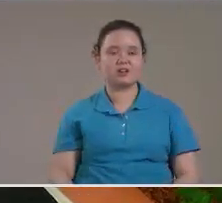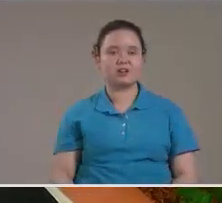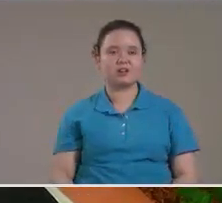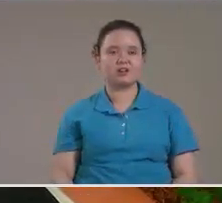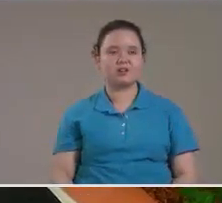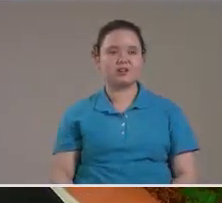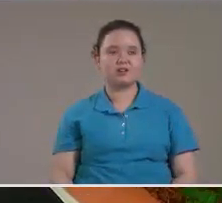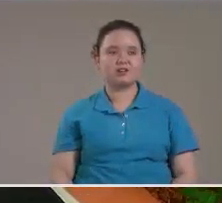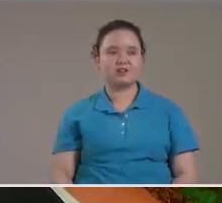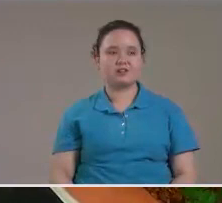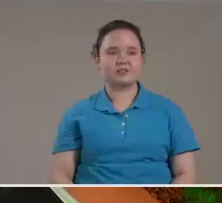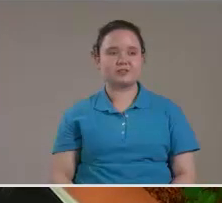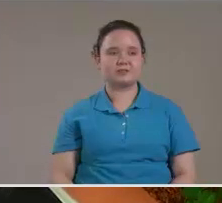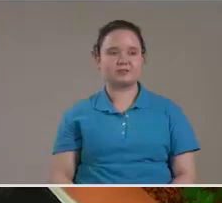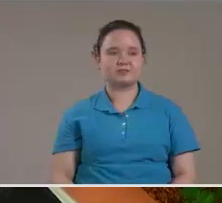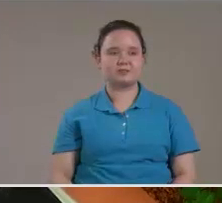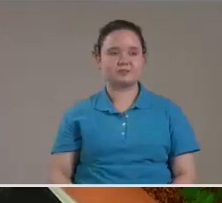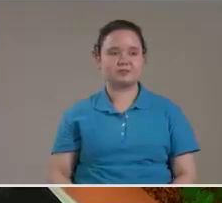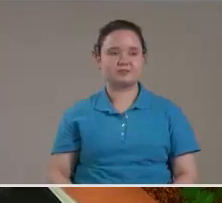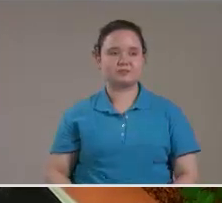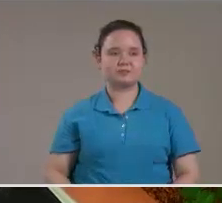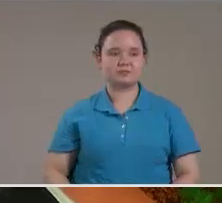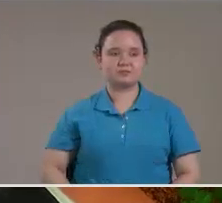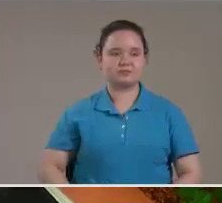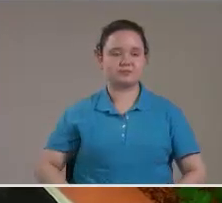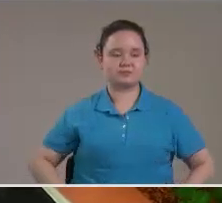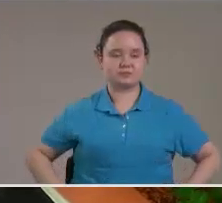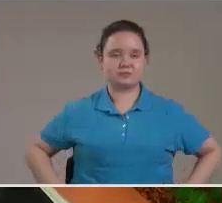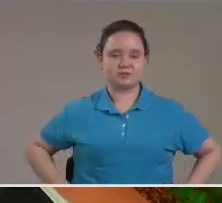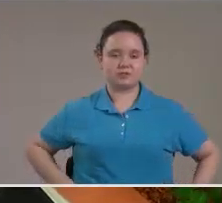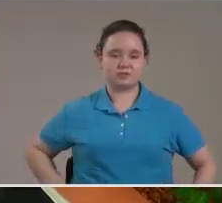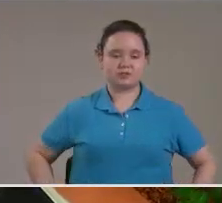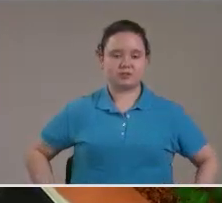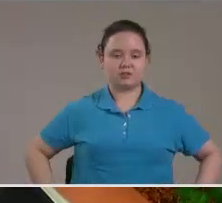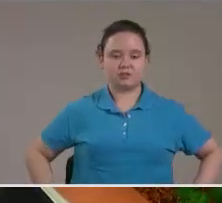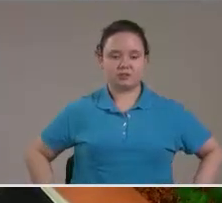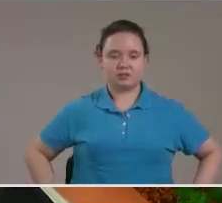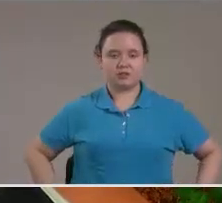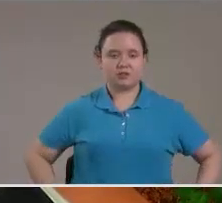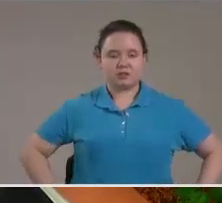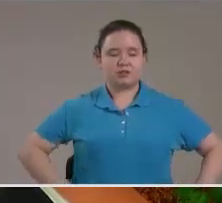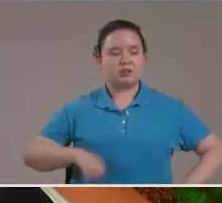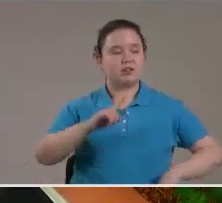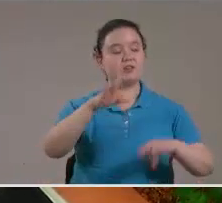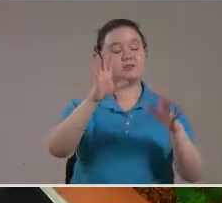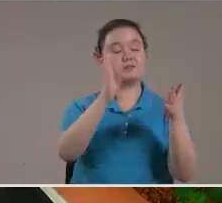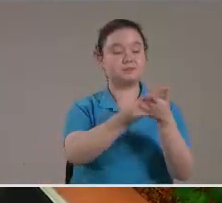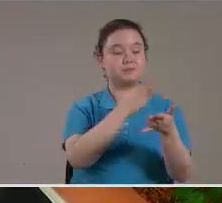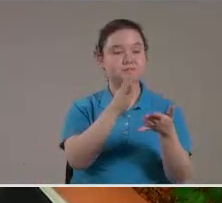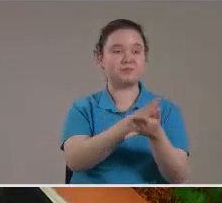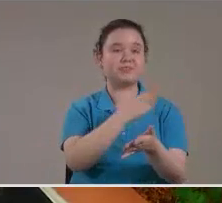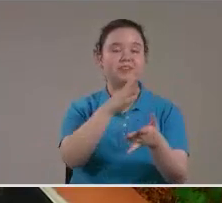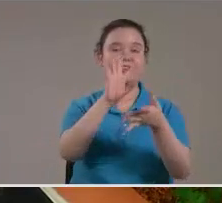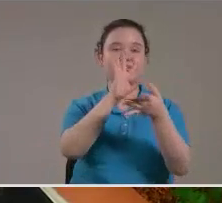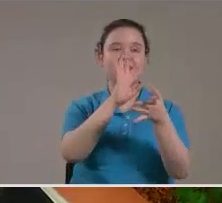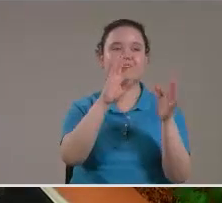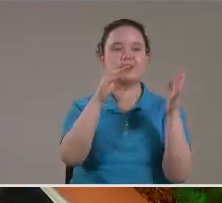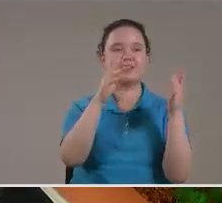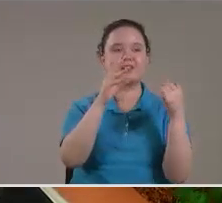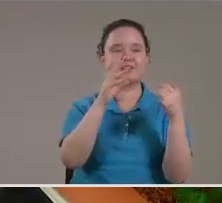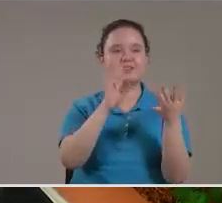Es que Sabes que Tú estás leyendo La Biblia En el año 60 Y esa Biblia Traduce No